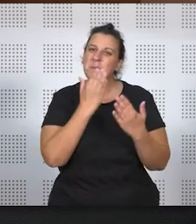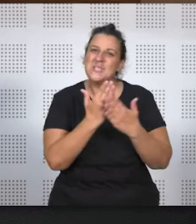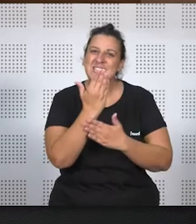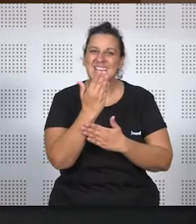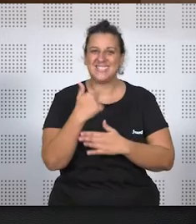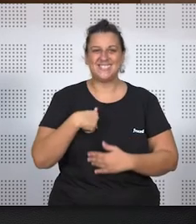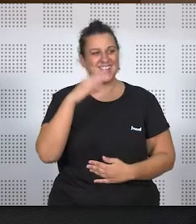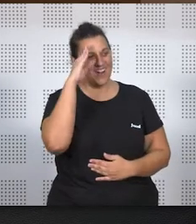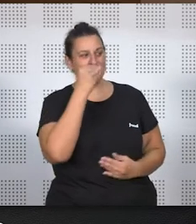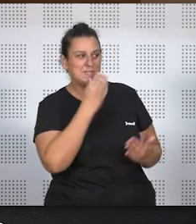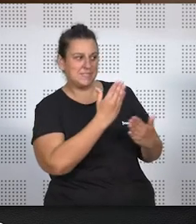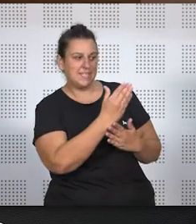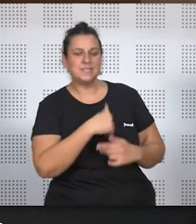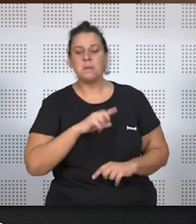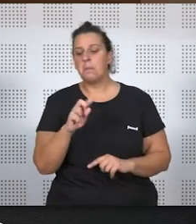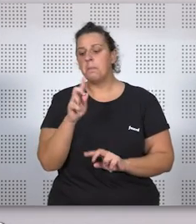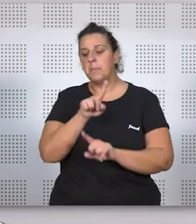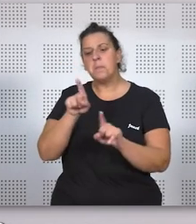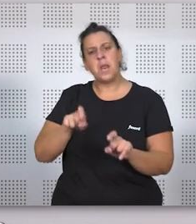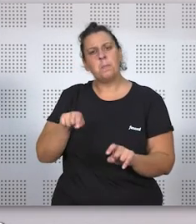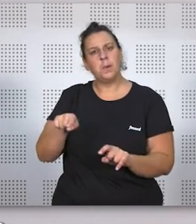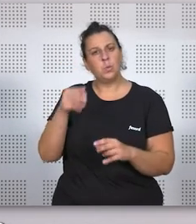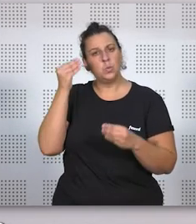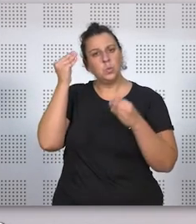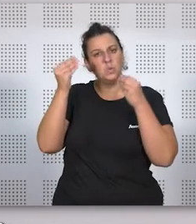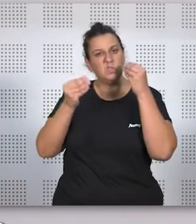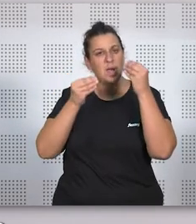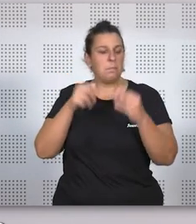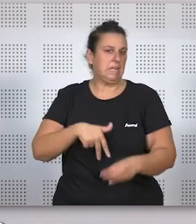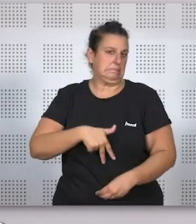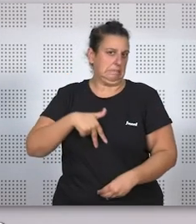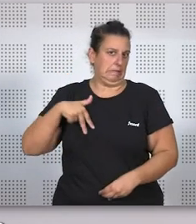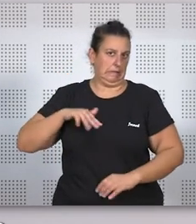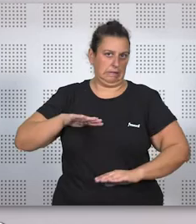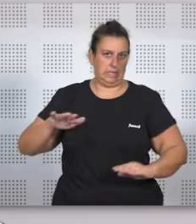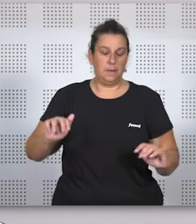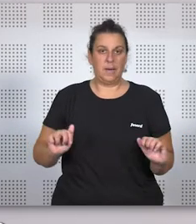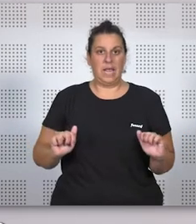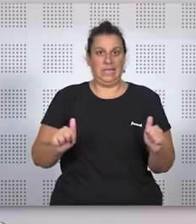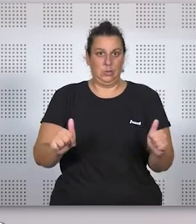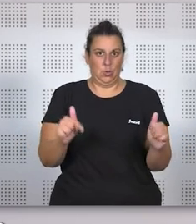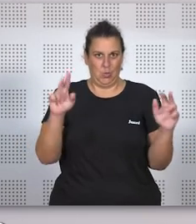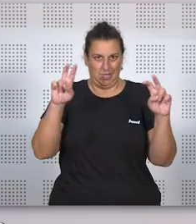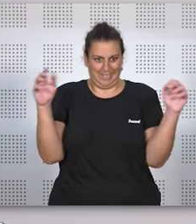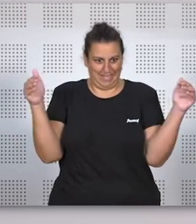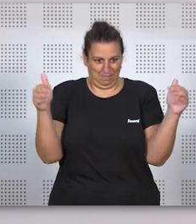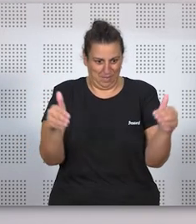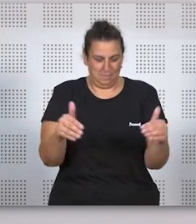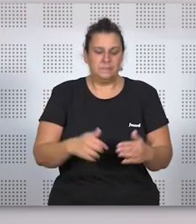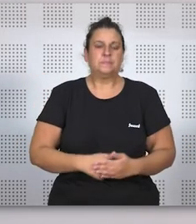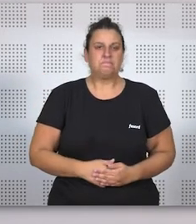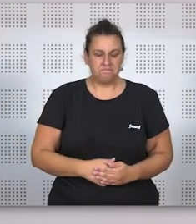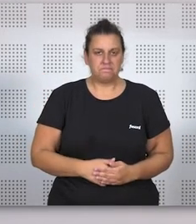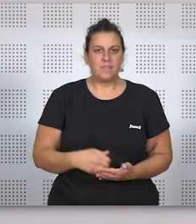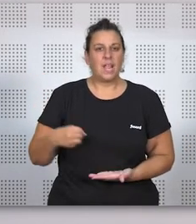Agustín. La primera pregunta que te voy a plantear es de corte muy genérico, para introducirnos en materia. ¿Qué es